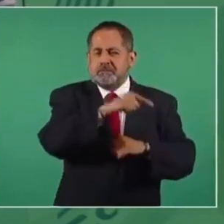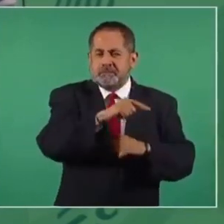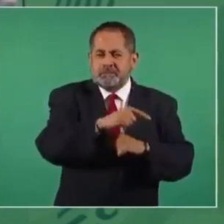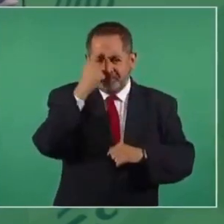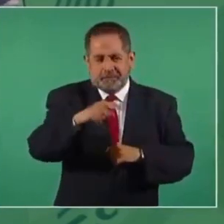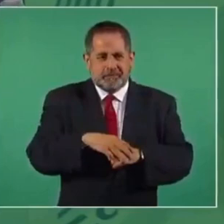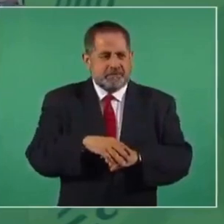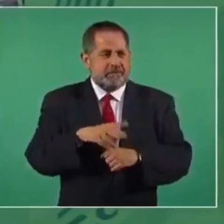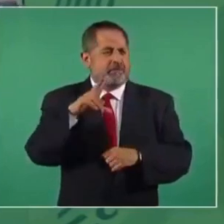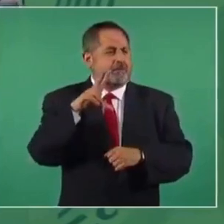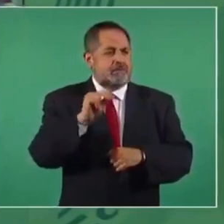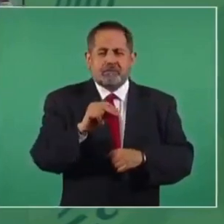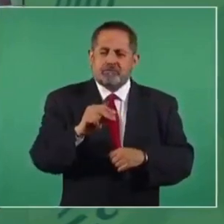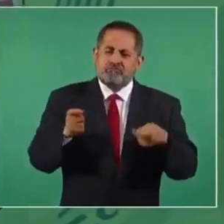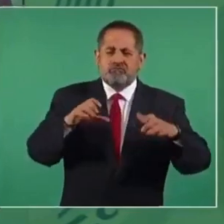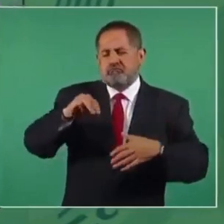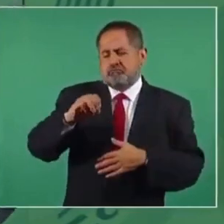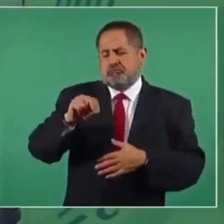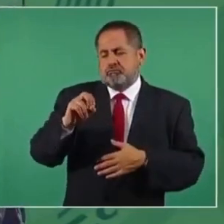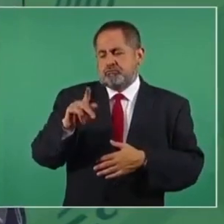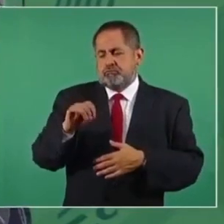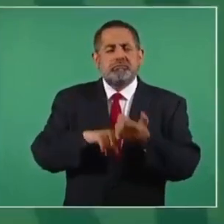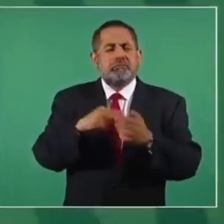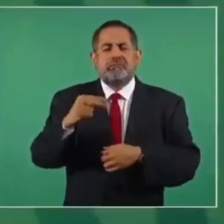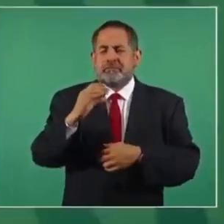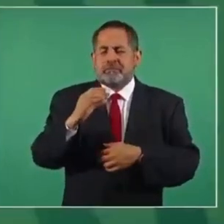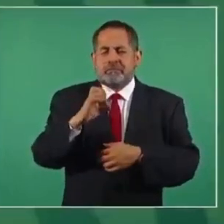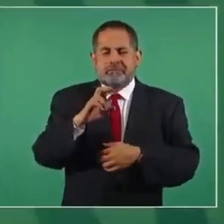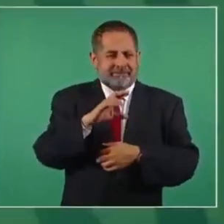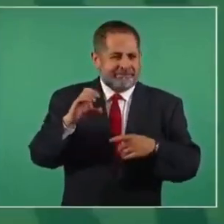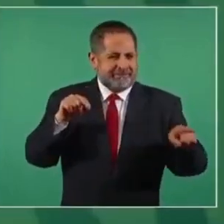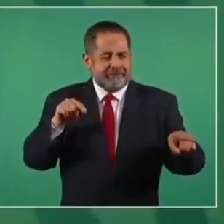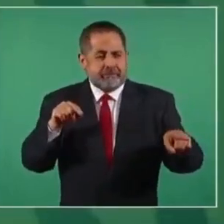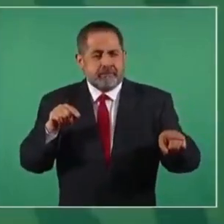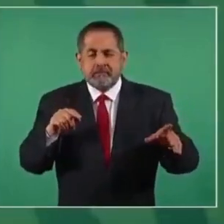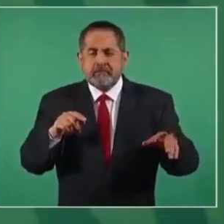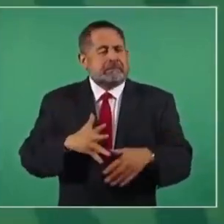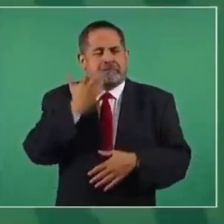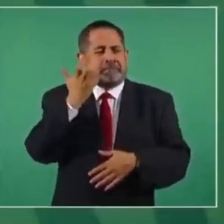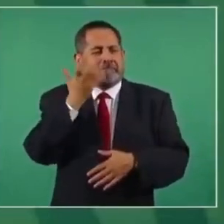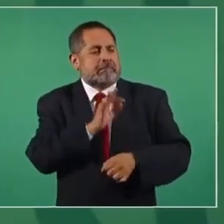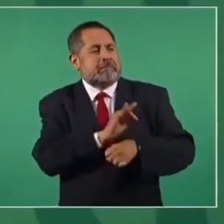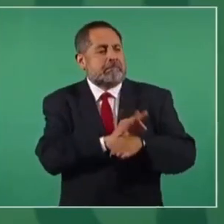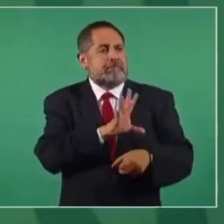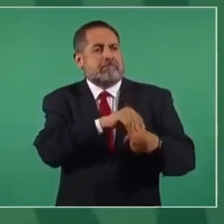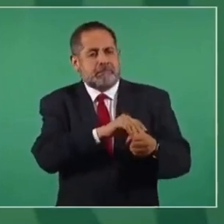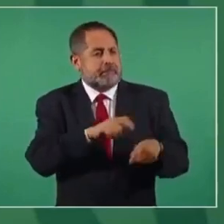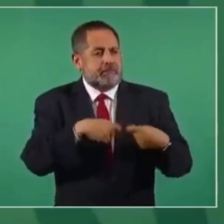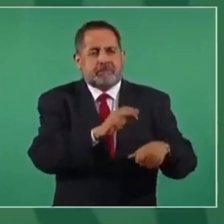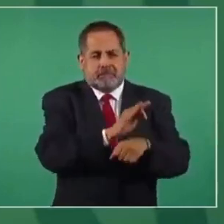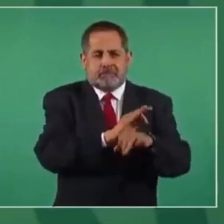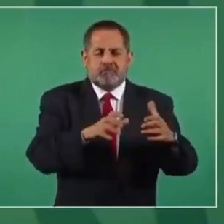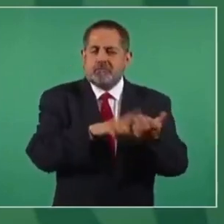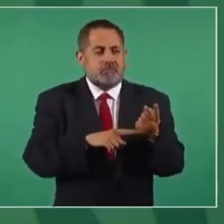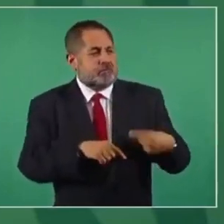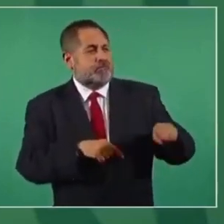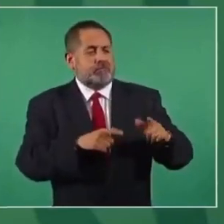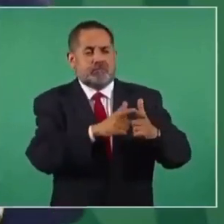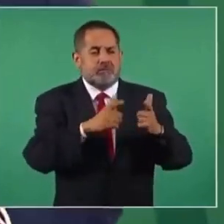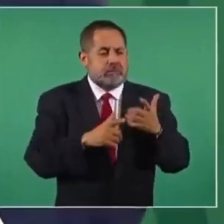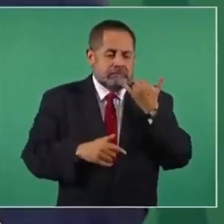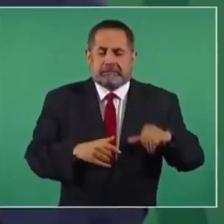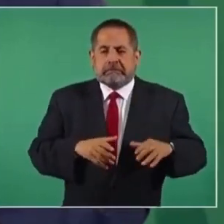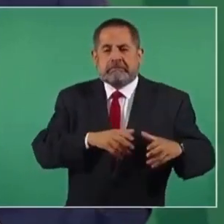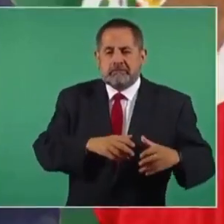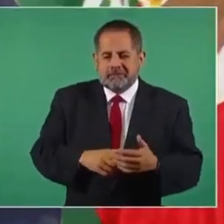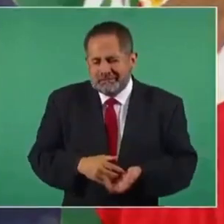evitar los monopolios, de la competencia. Completamente tendencioso para proteger a los grupos de